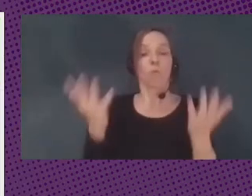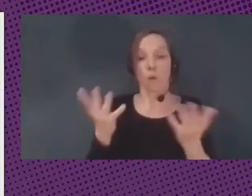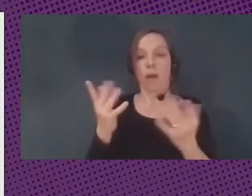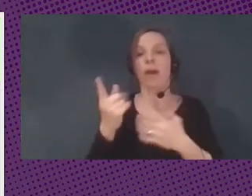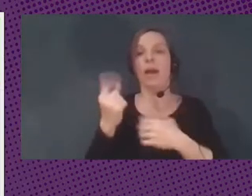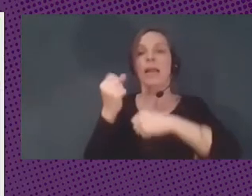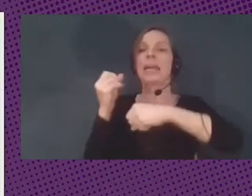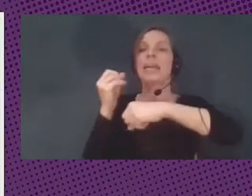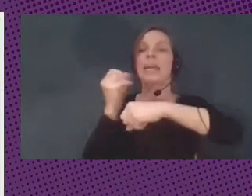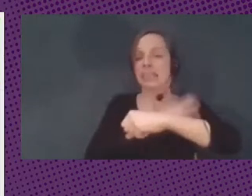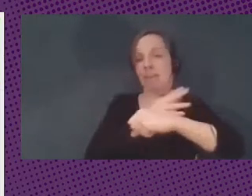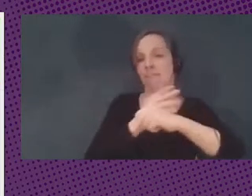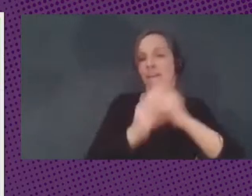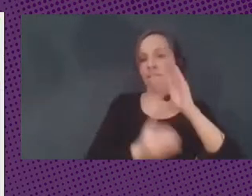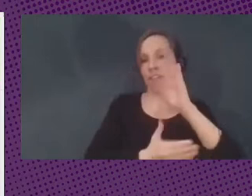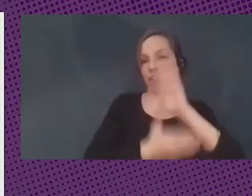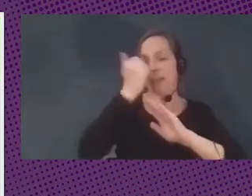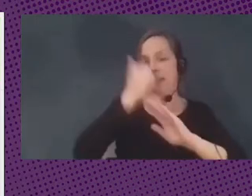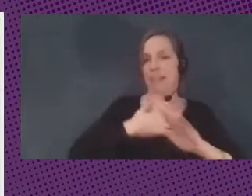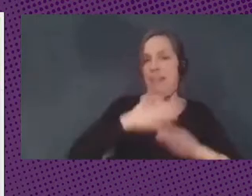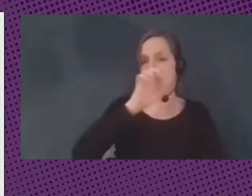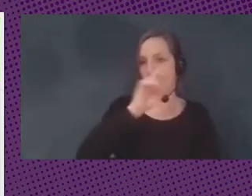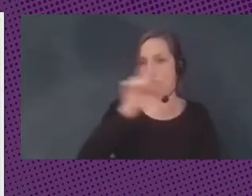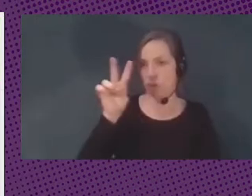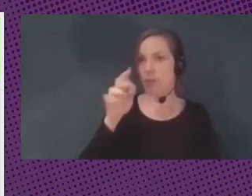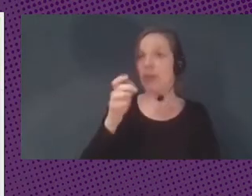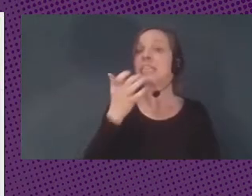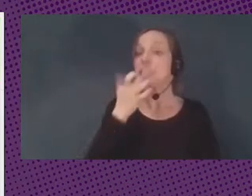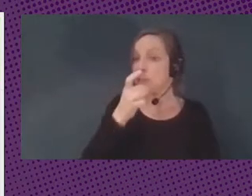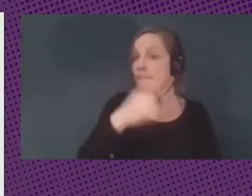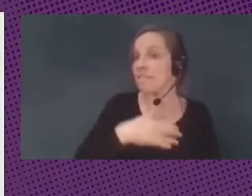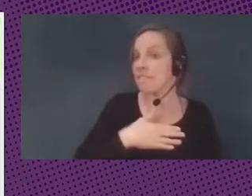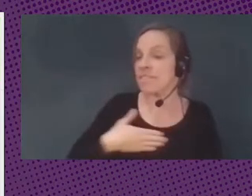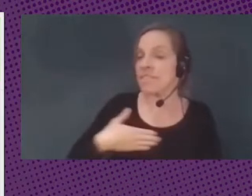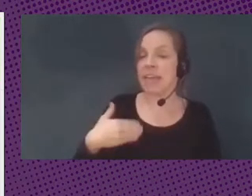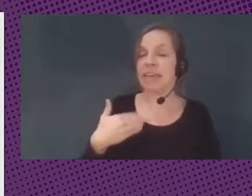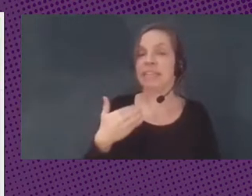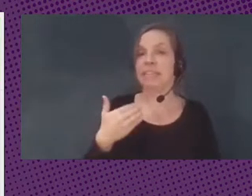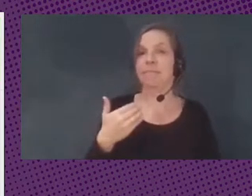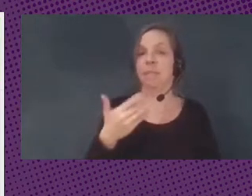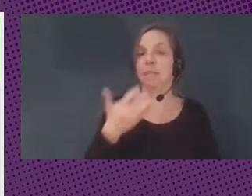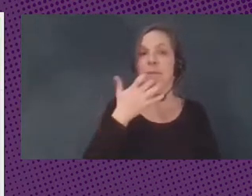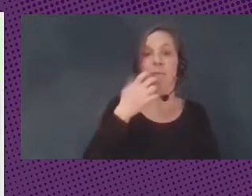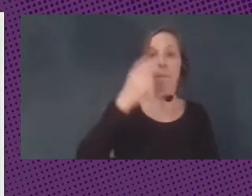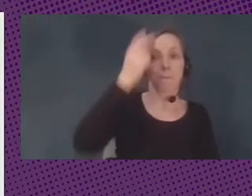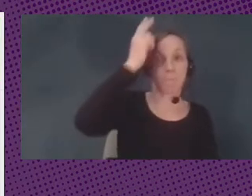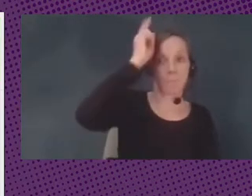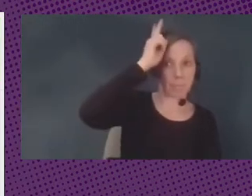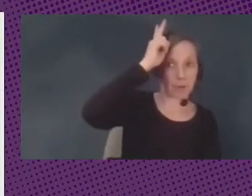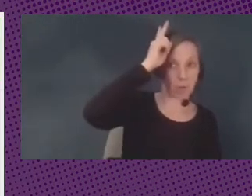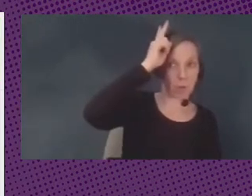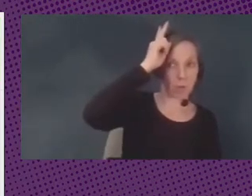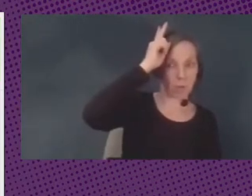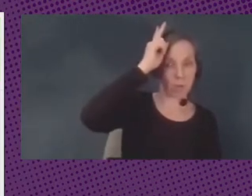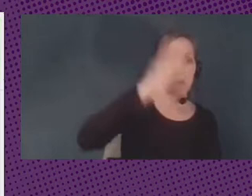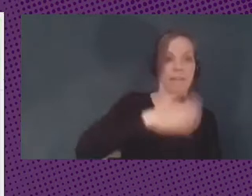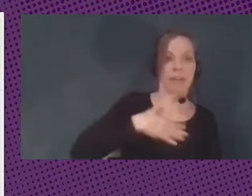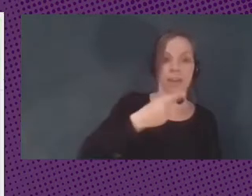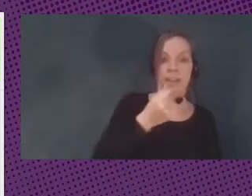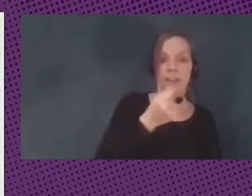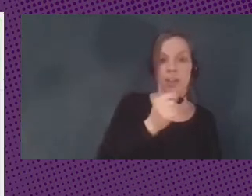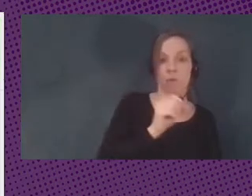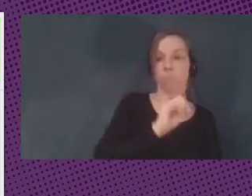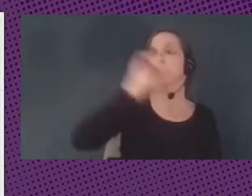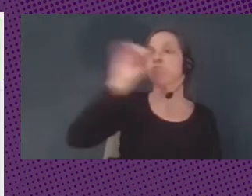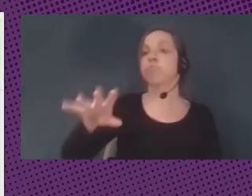los Estados Unidos. Si es que queremos hacer una transacción de Perú a Japón,